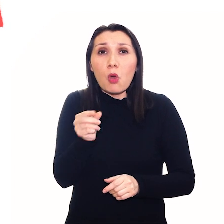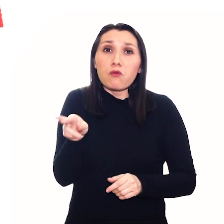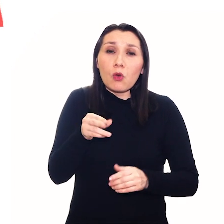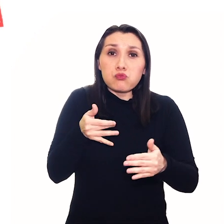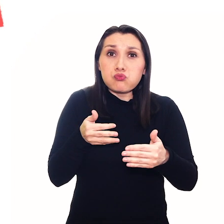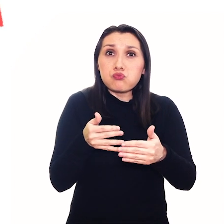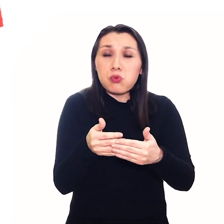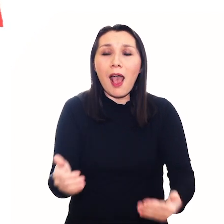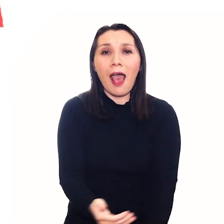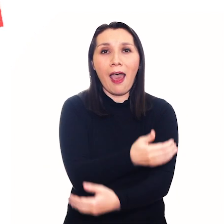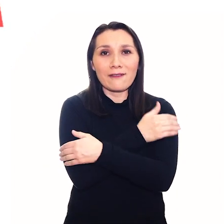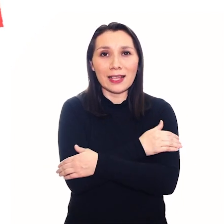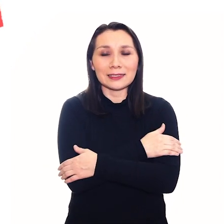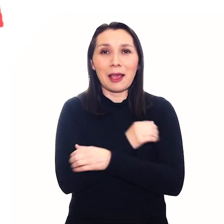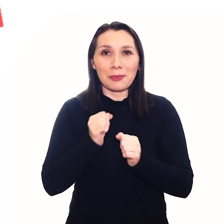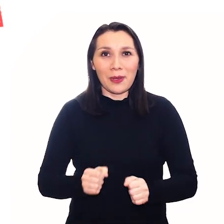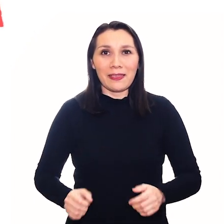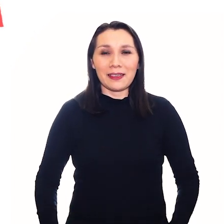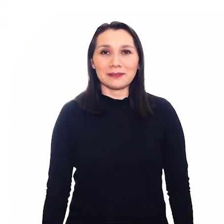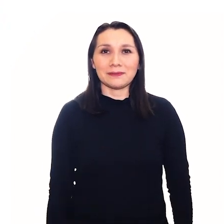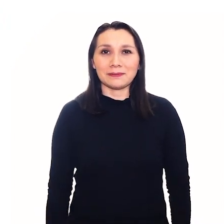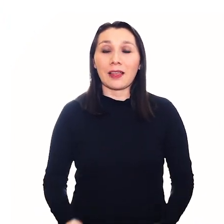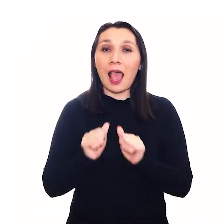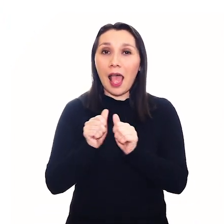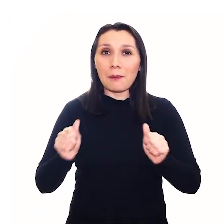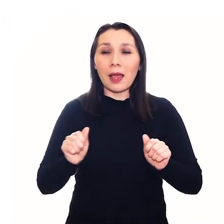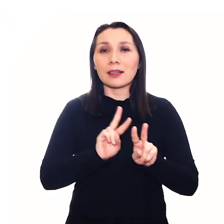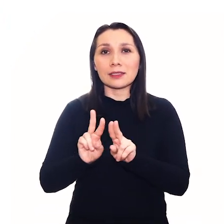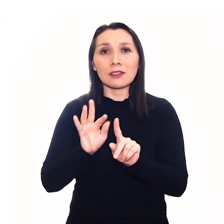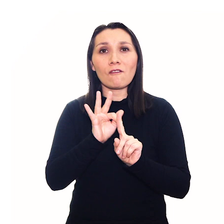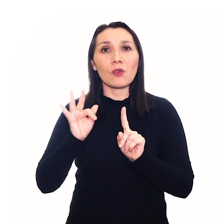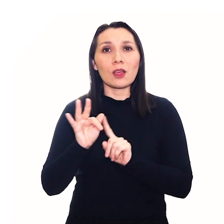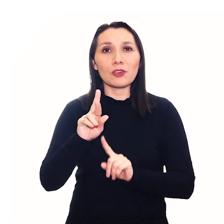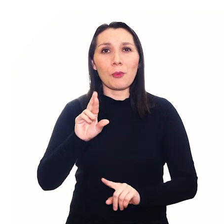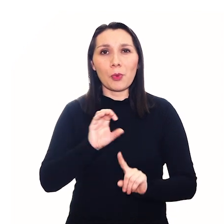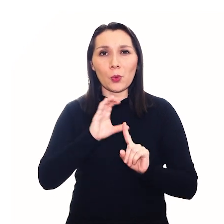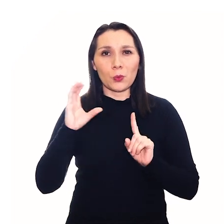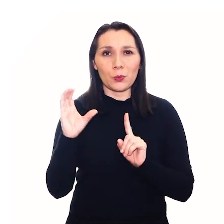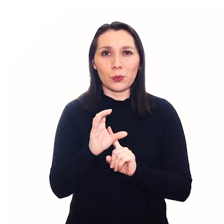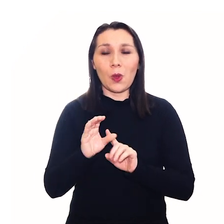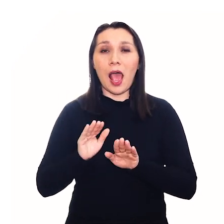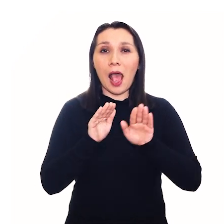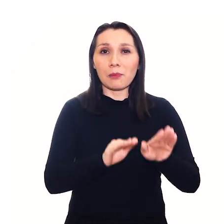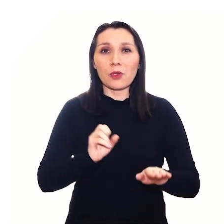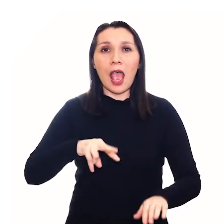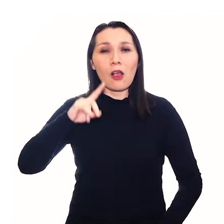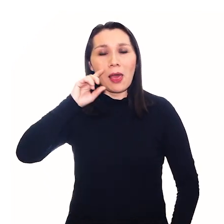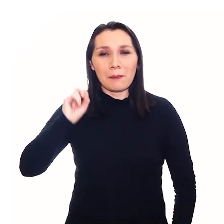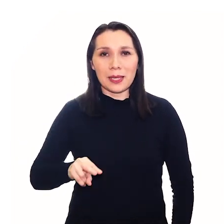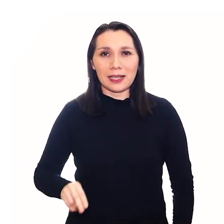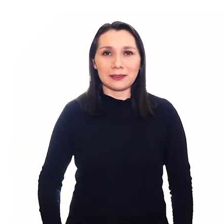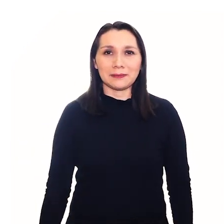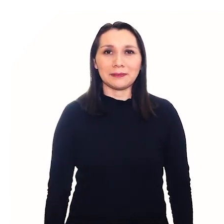vez queda menos para abrazarnos. Esta campaña es realizada por Fundación ProCultura, con el